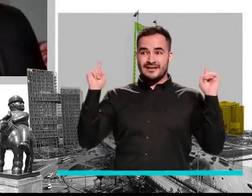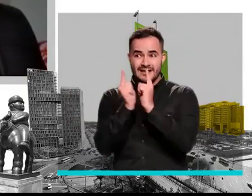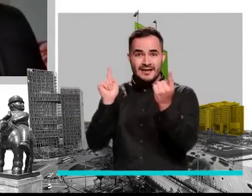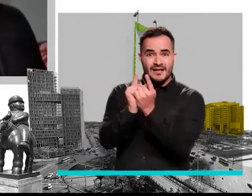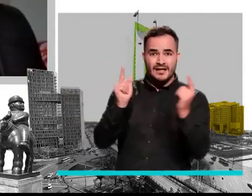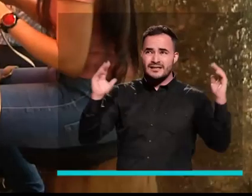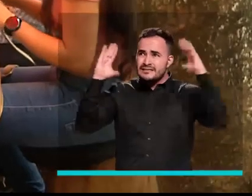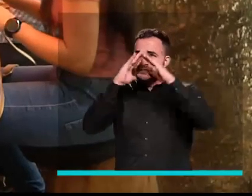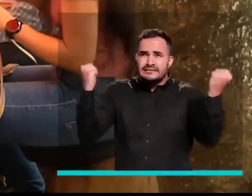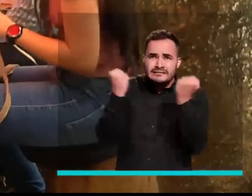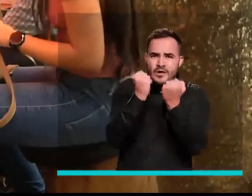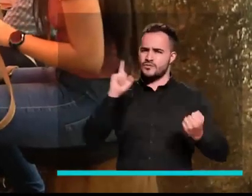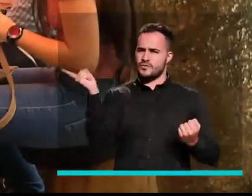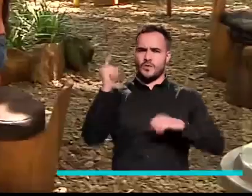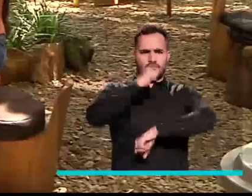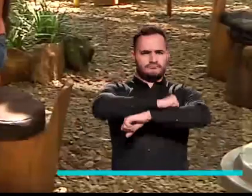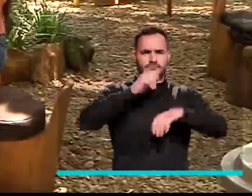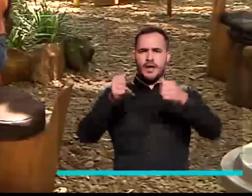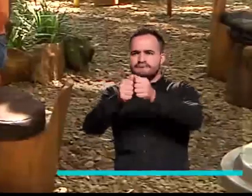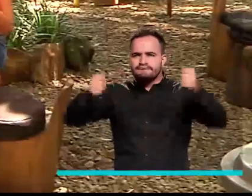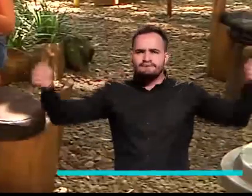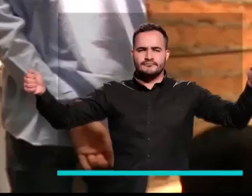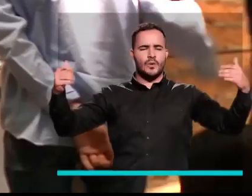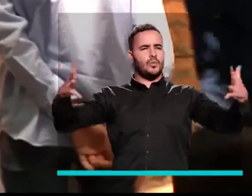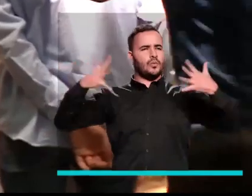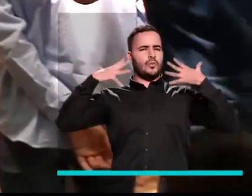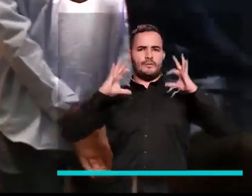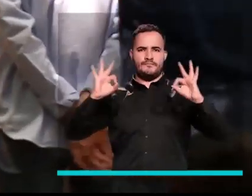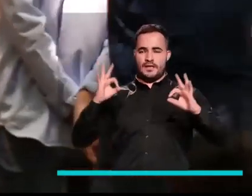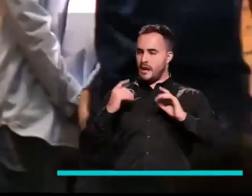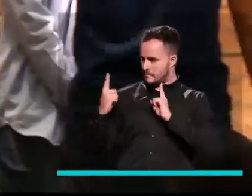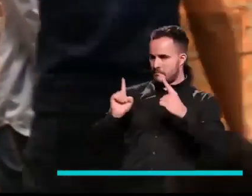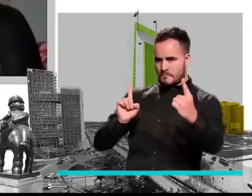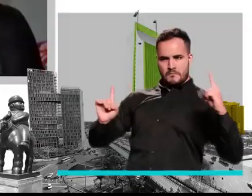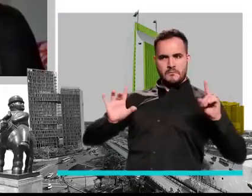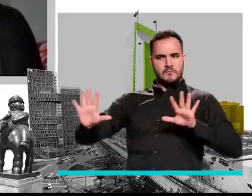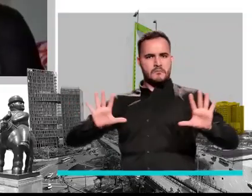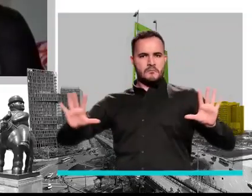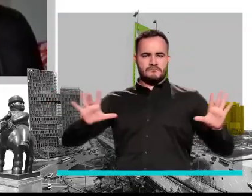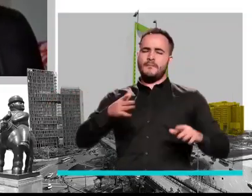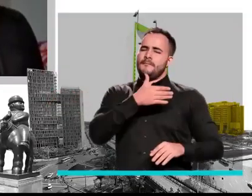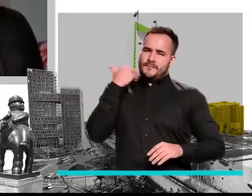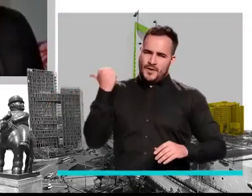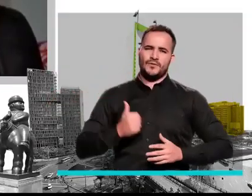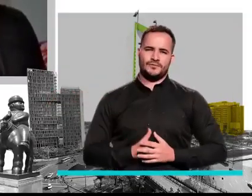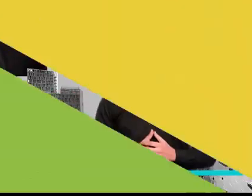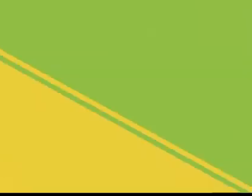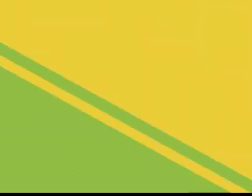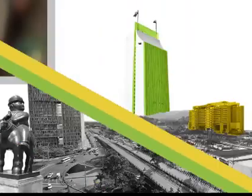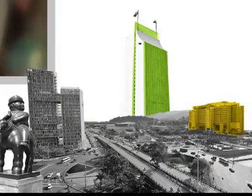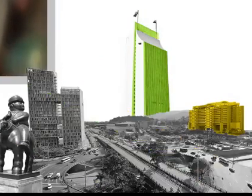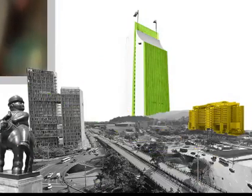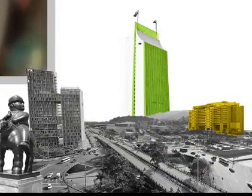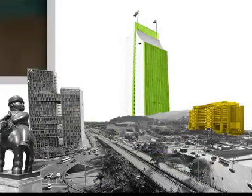Preferir espacios bien ventilados naturalmente, con ventanas y donde se pueda mantener el distanciamiento social.